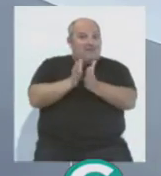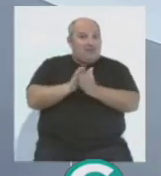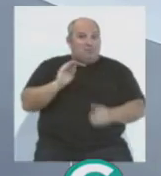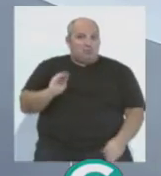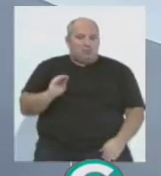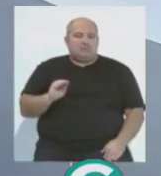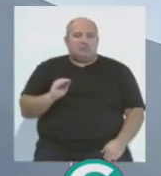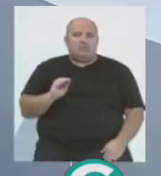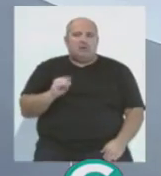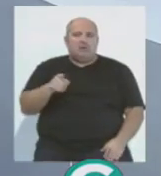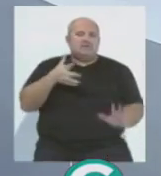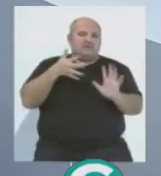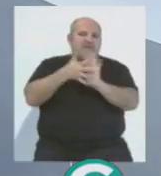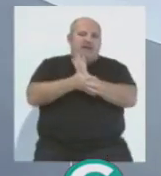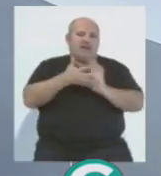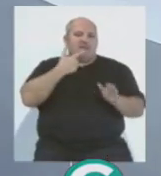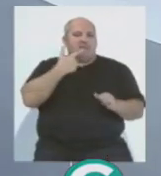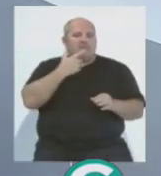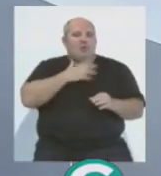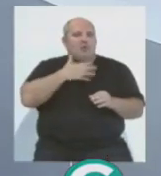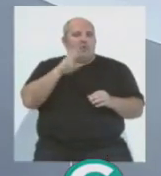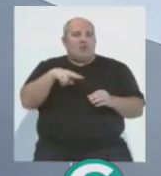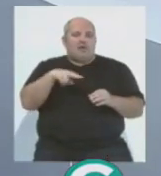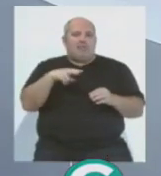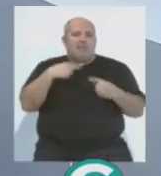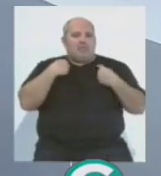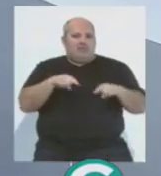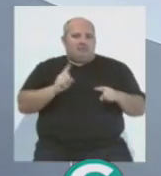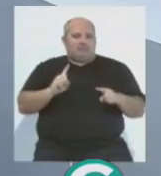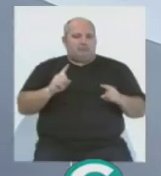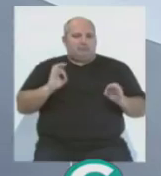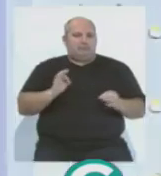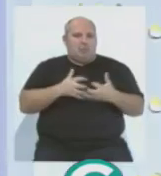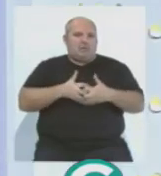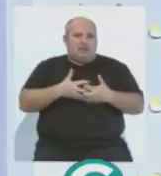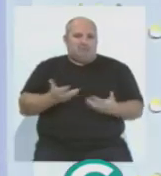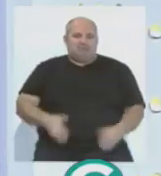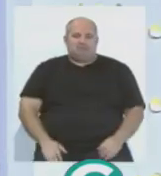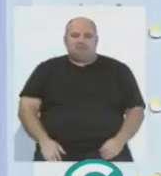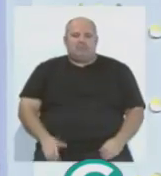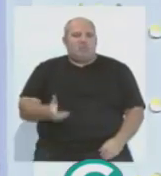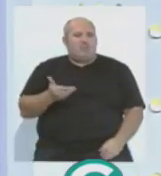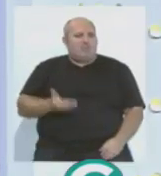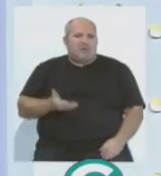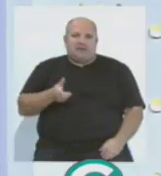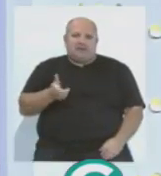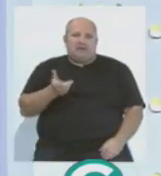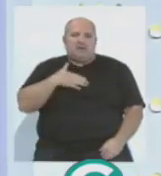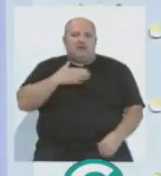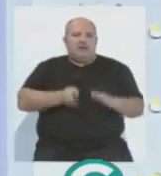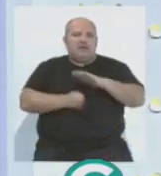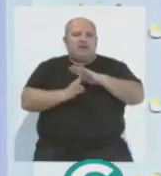y eso también es significativo, que no se le caen los galones por tener que hacer eso. Sí, hombre, es importantísimo que